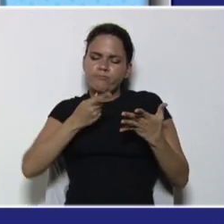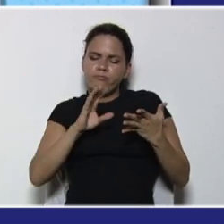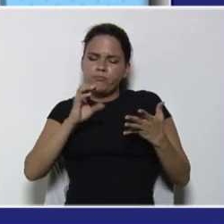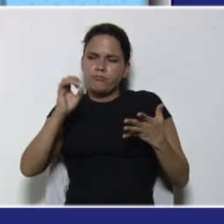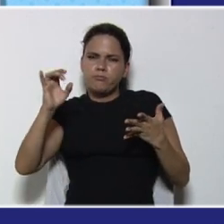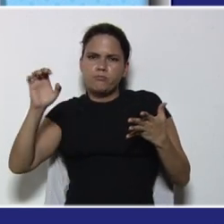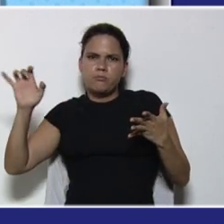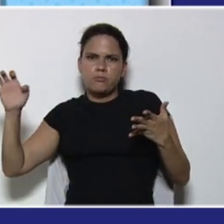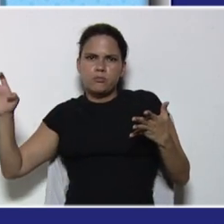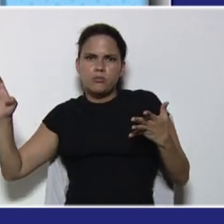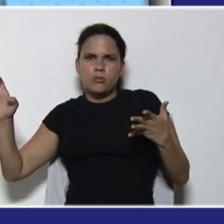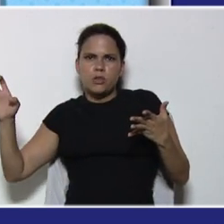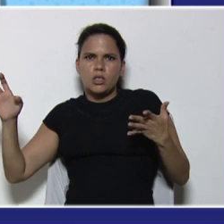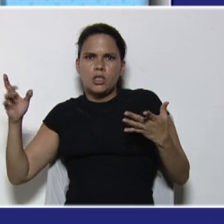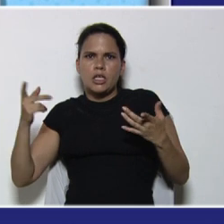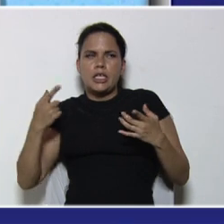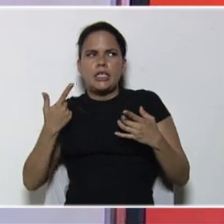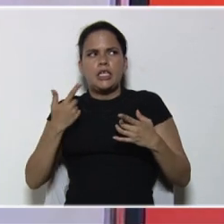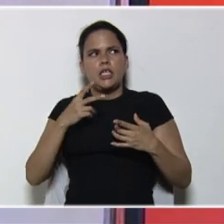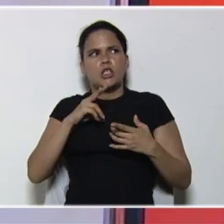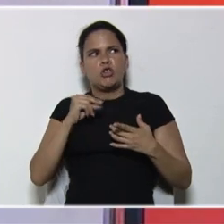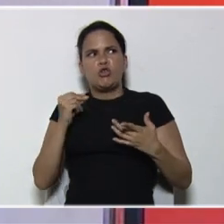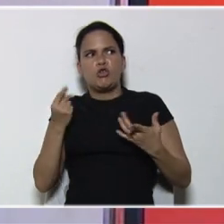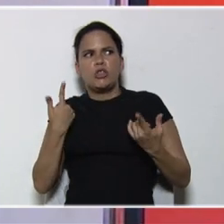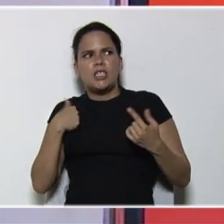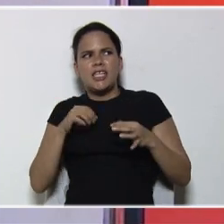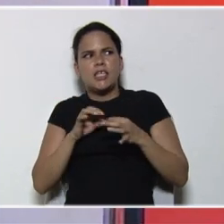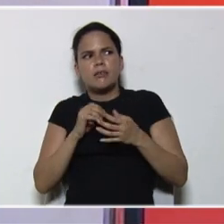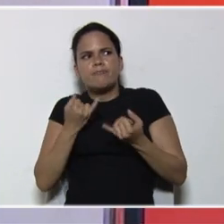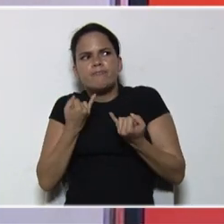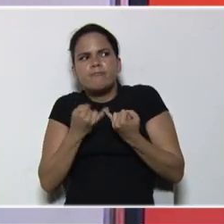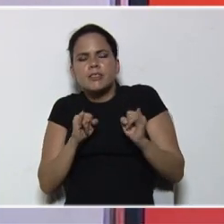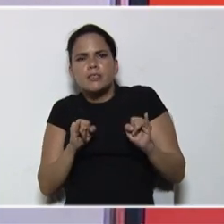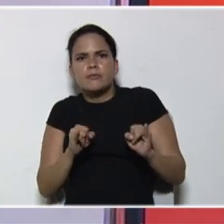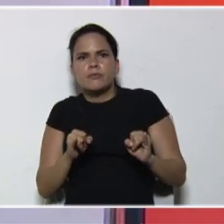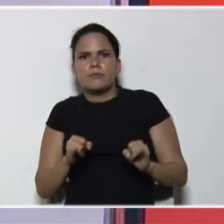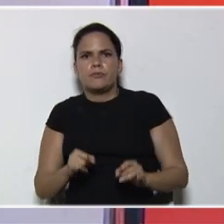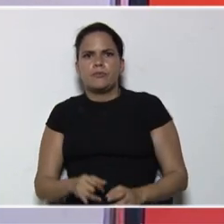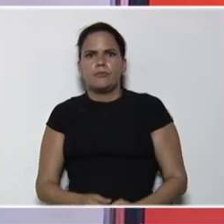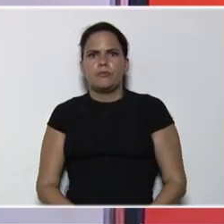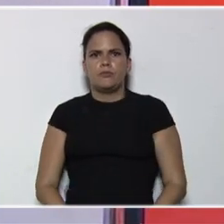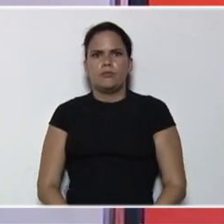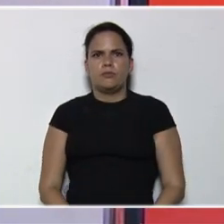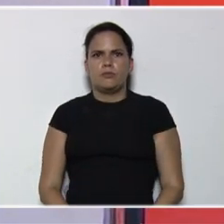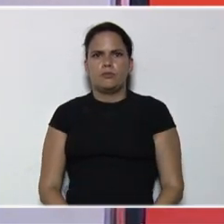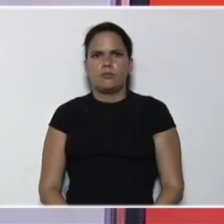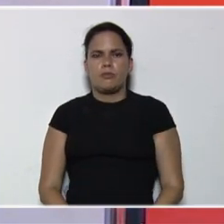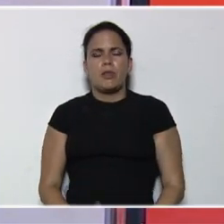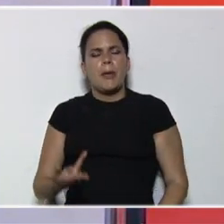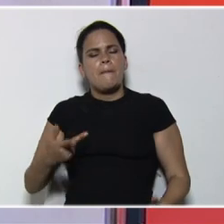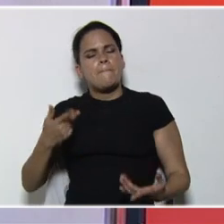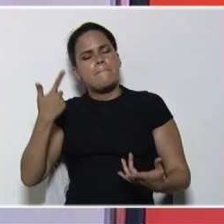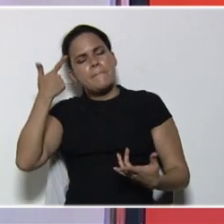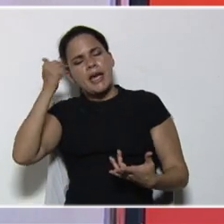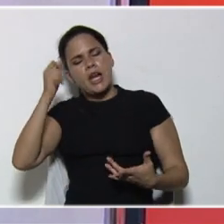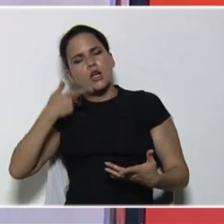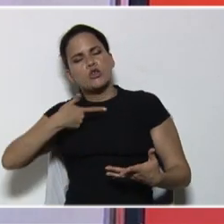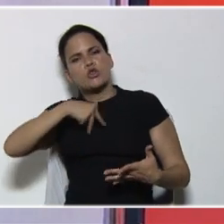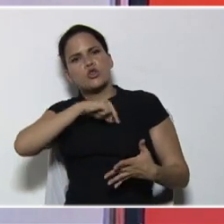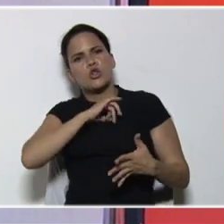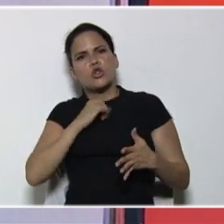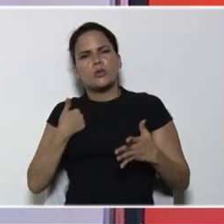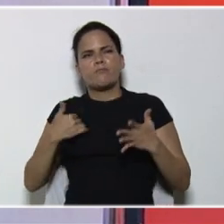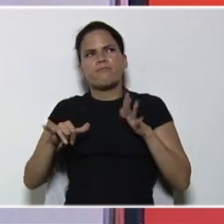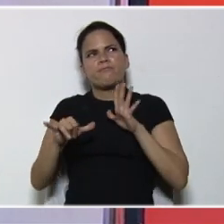convertirlo, en la recta numérica, nos va a dar, una cantidad, con decimales, infinito. Para nosotros, aproximar, o